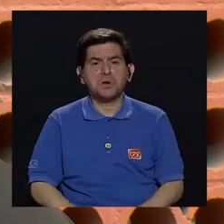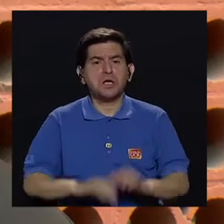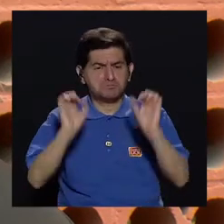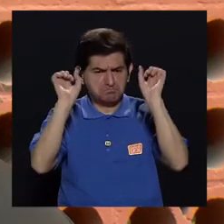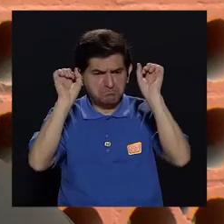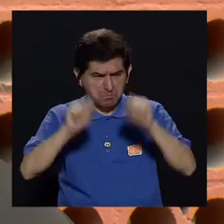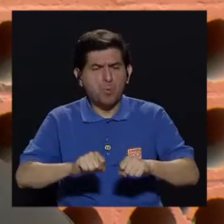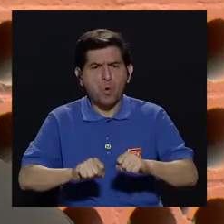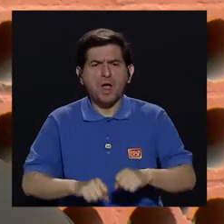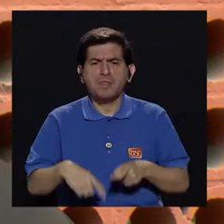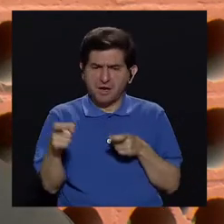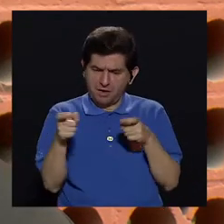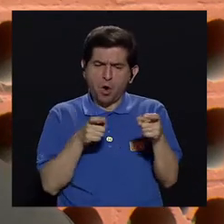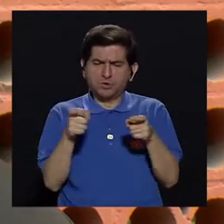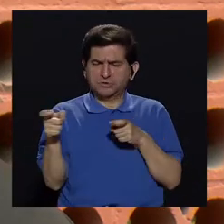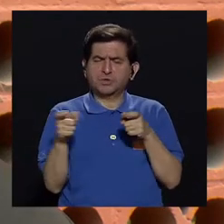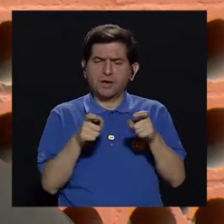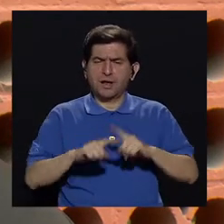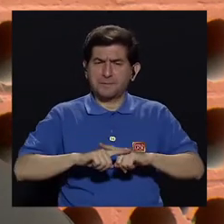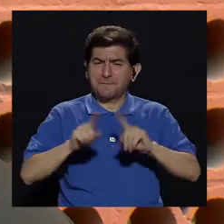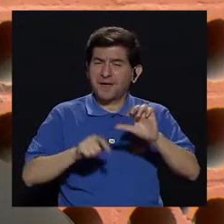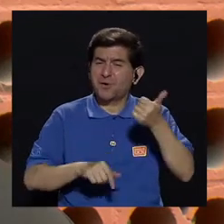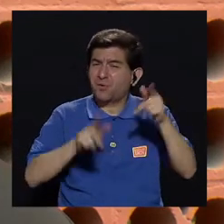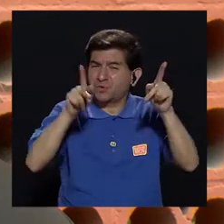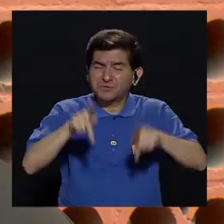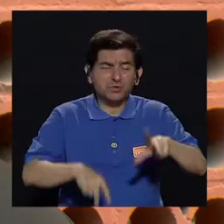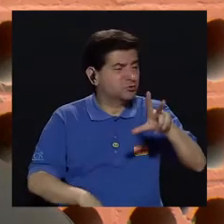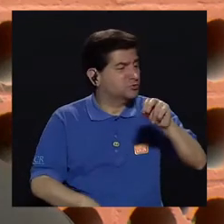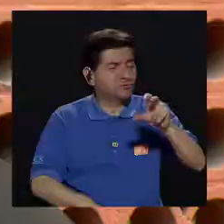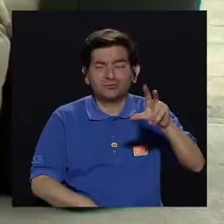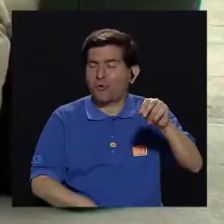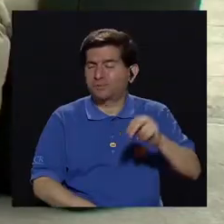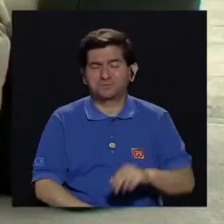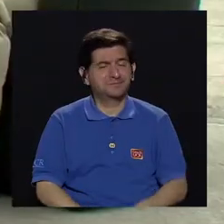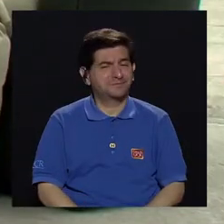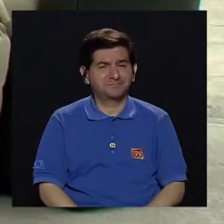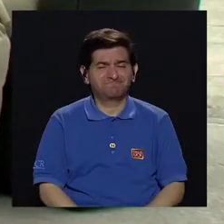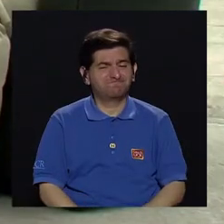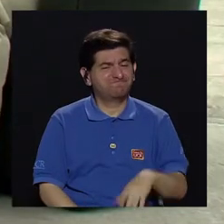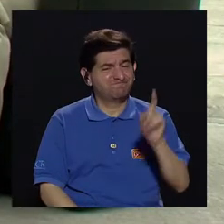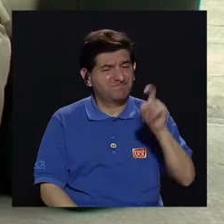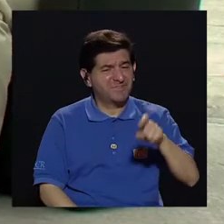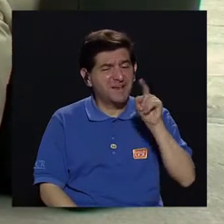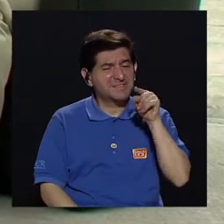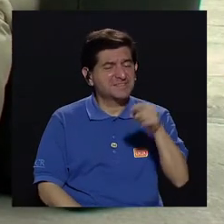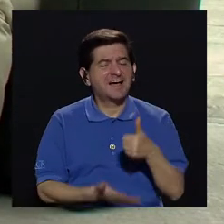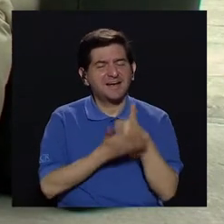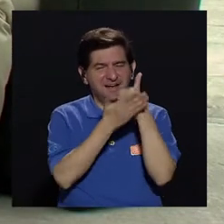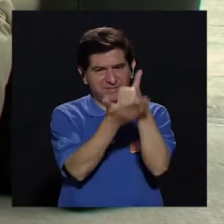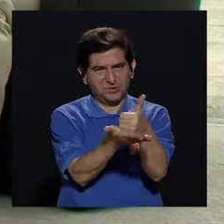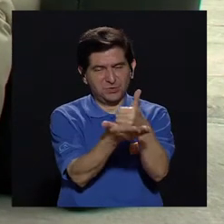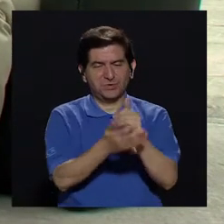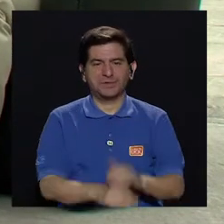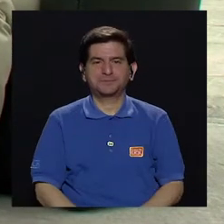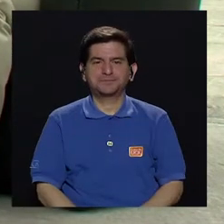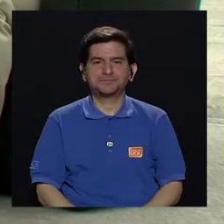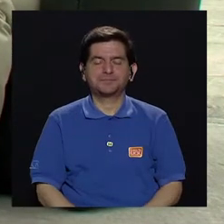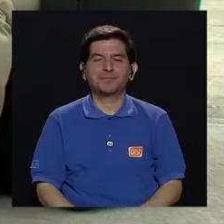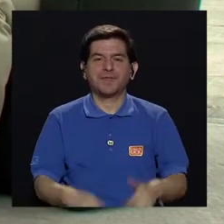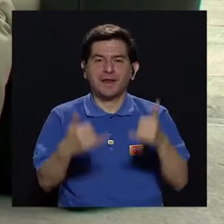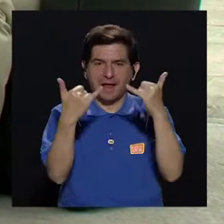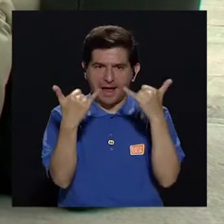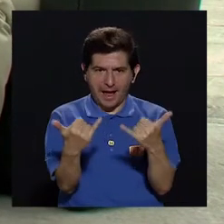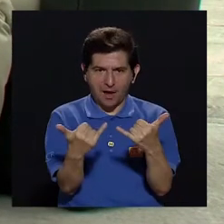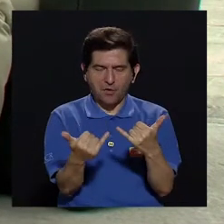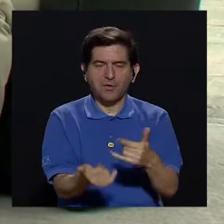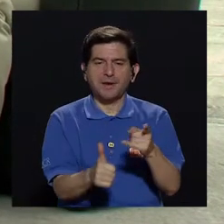logran controlar, pero otros no. Entonces ahí es donde necesitamos un poco de ayuda. Vamos a